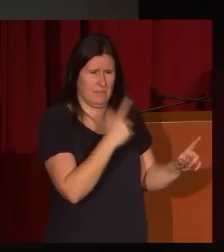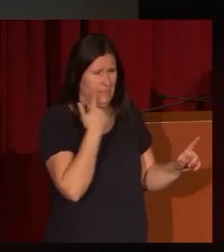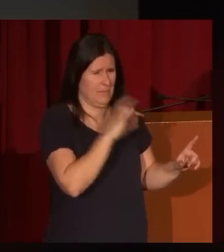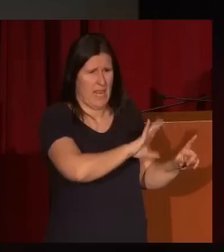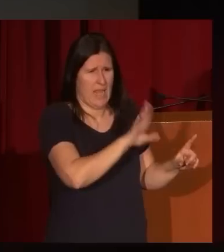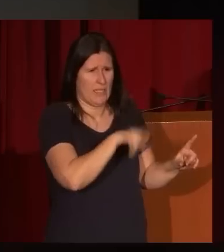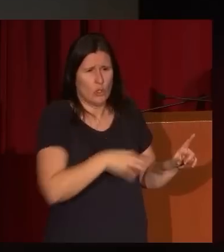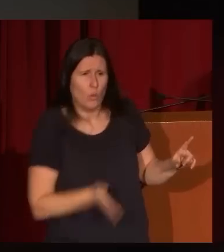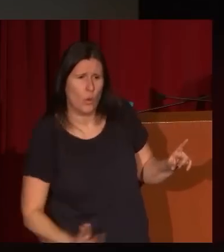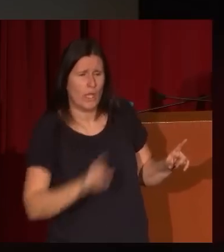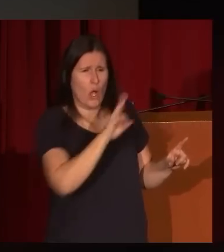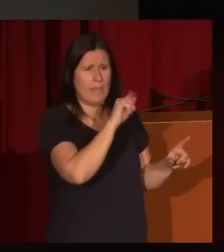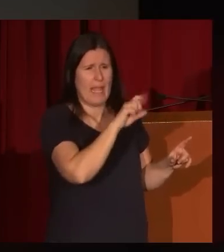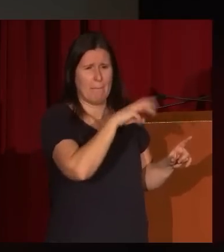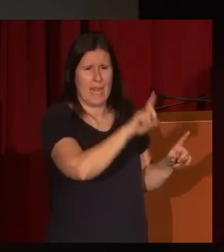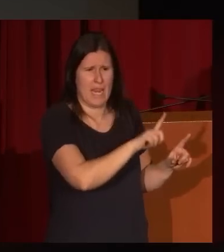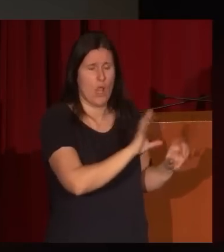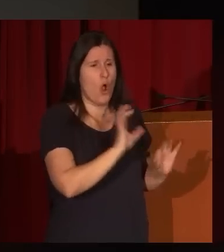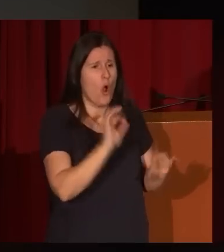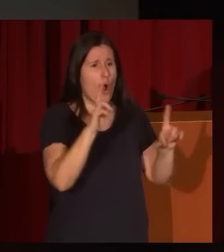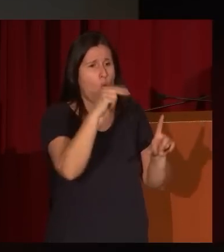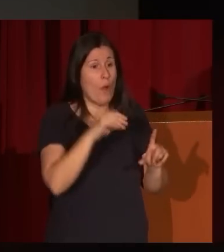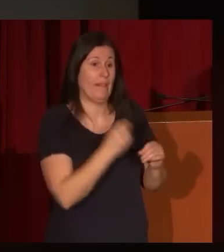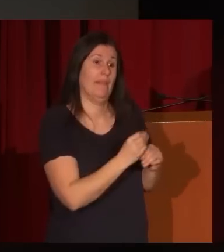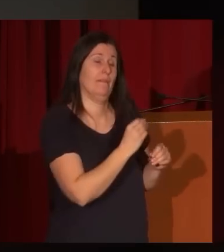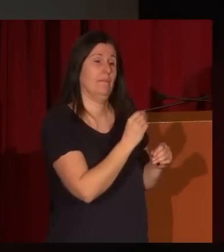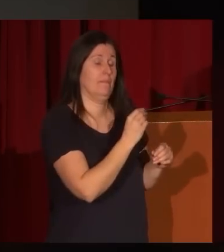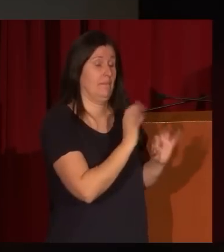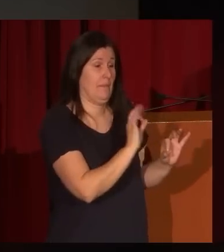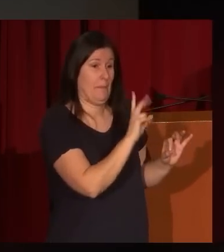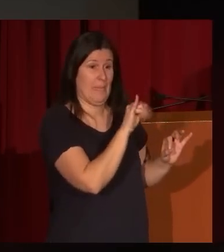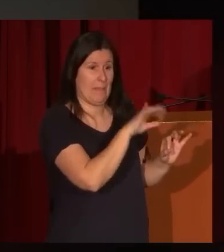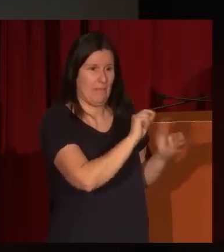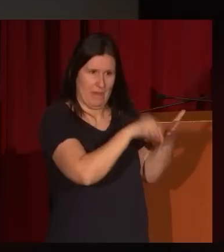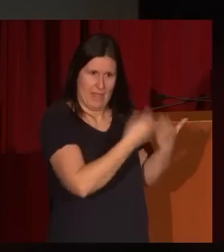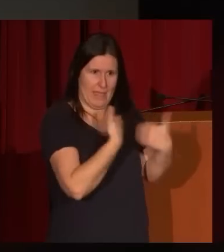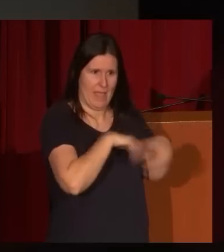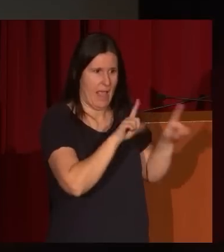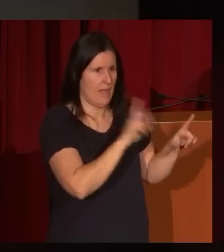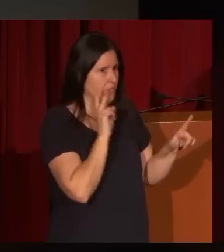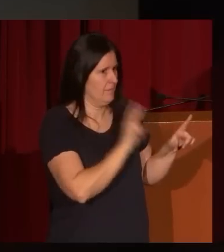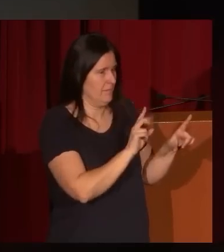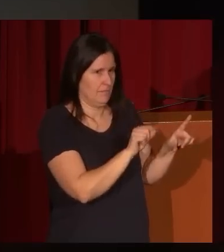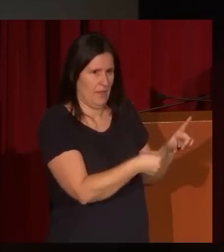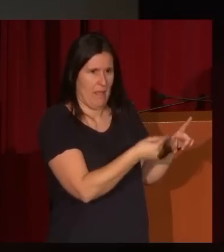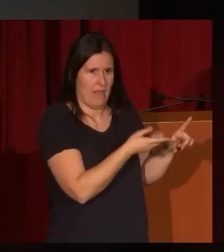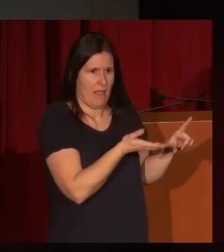Eugenio Lucas Villamil. O obras de Lucas Villamil firmadas, como lo ven ustedes en este caso, que está perfectamente